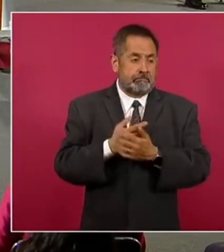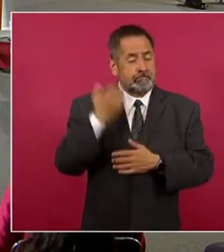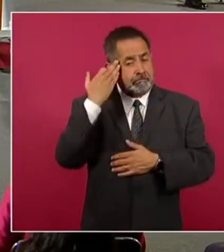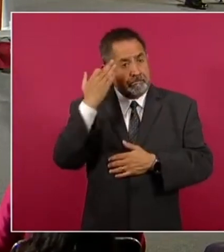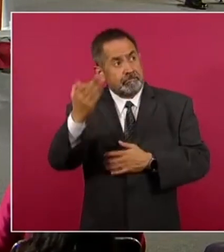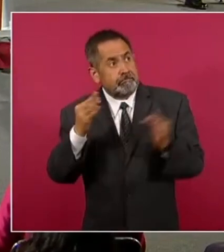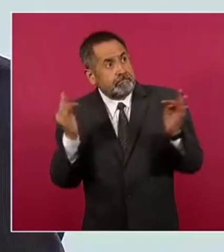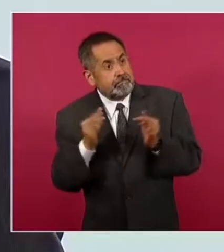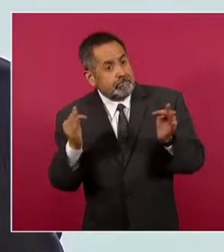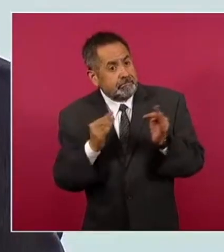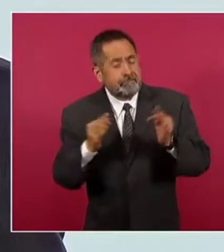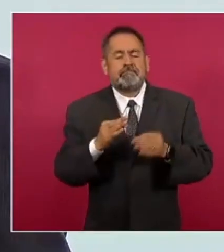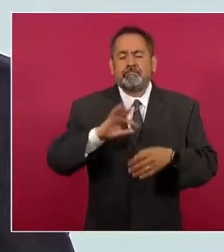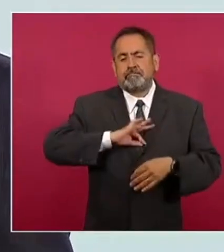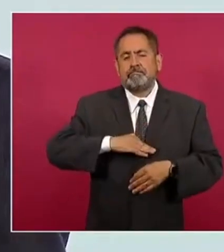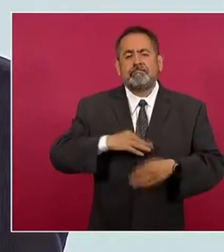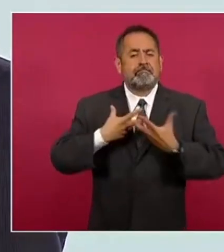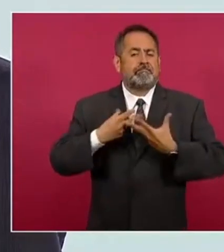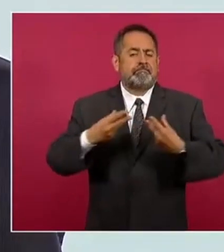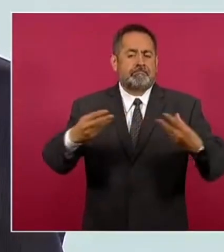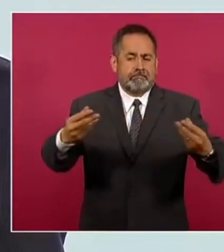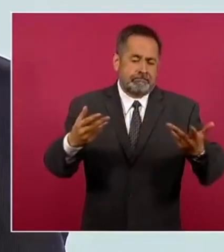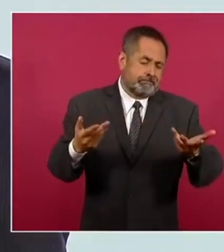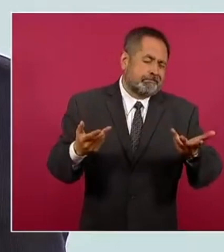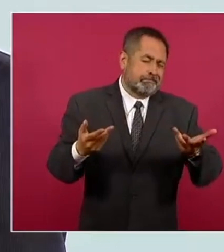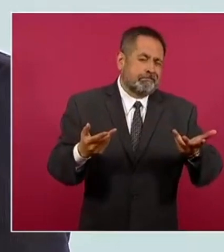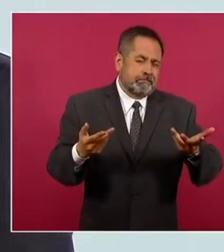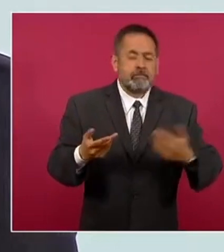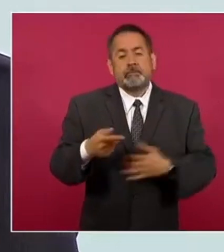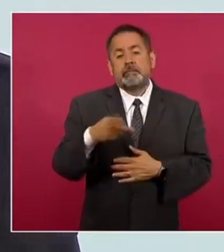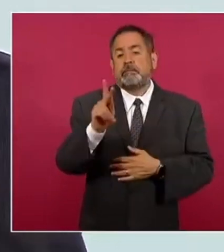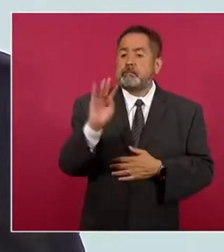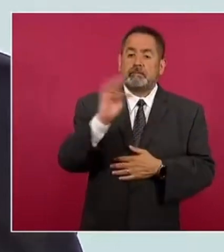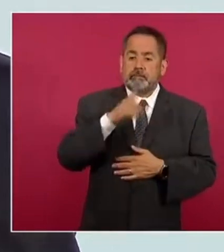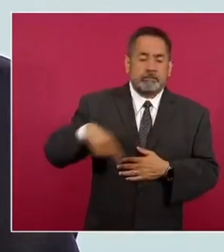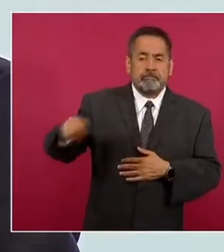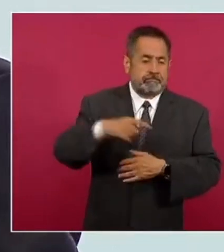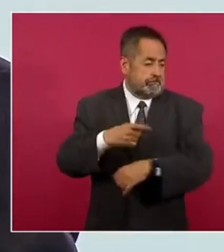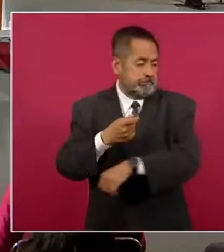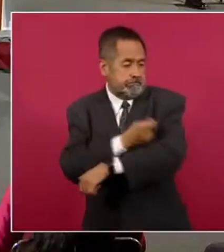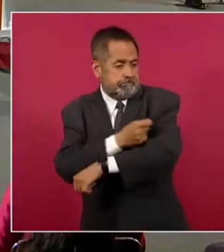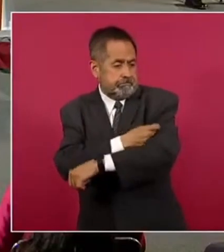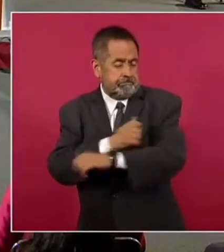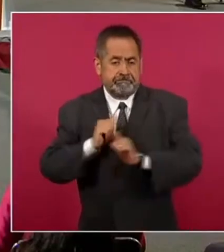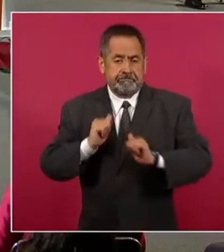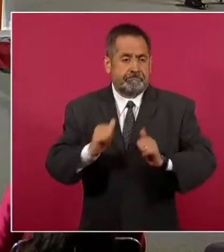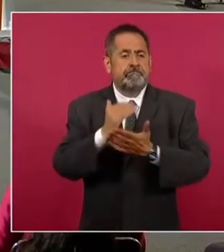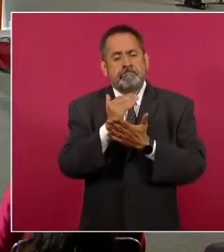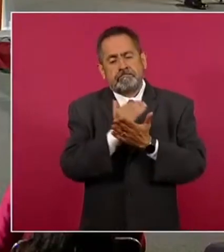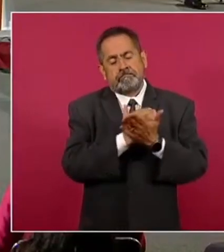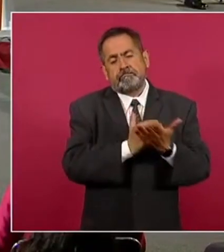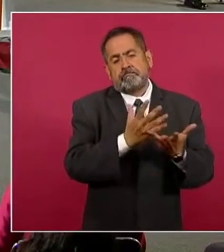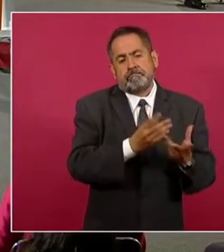viviremos. En la medida en que tengamos una alta inmunidad de la población, los impactos serán menores. La Organización